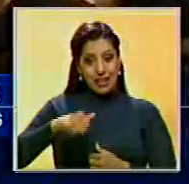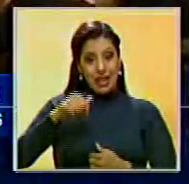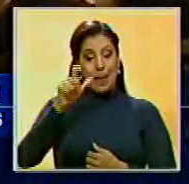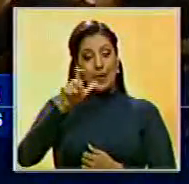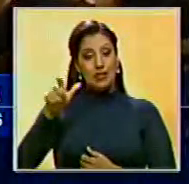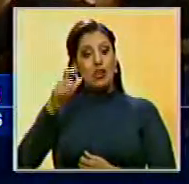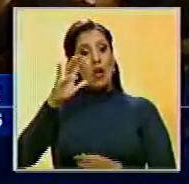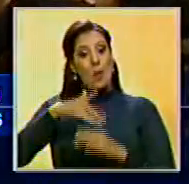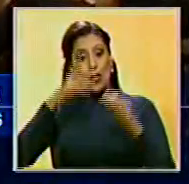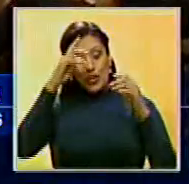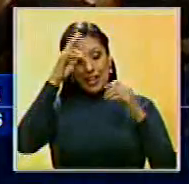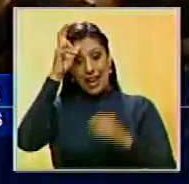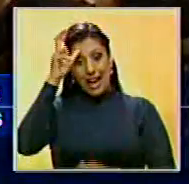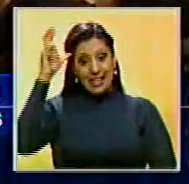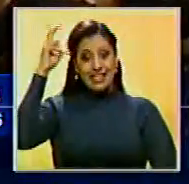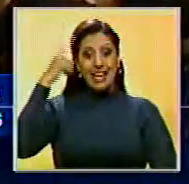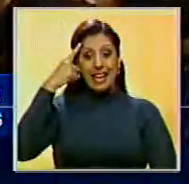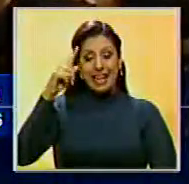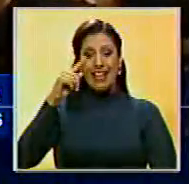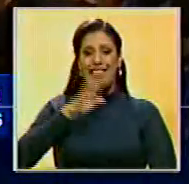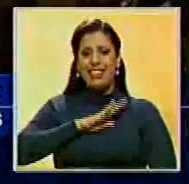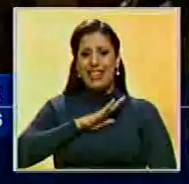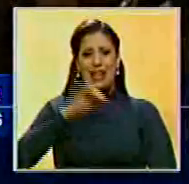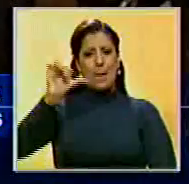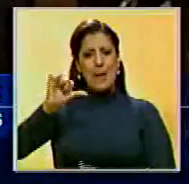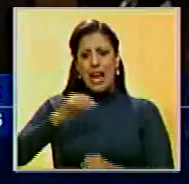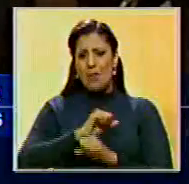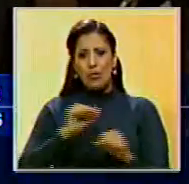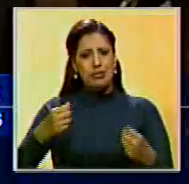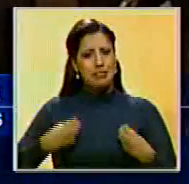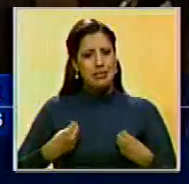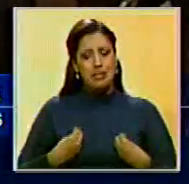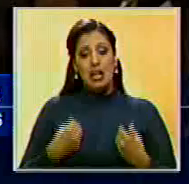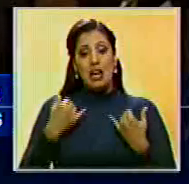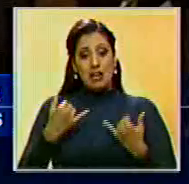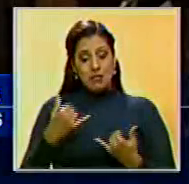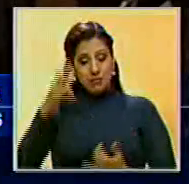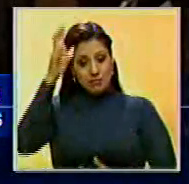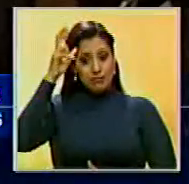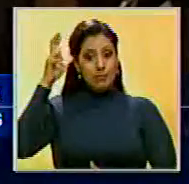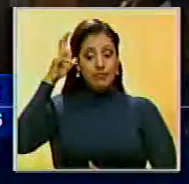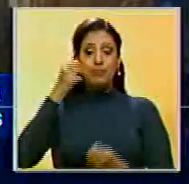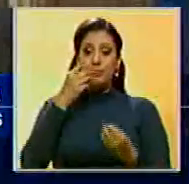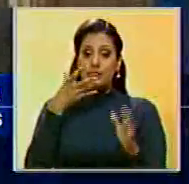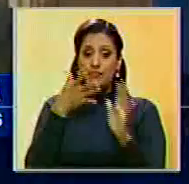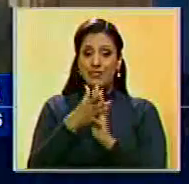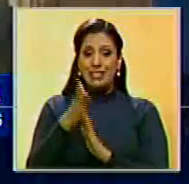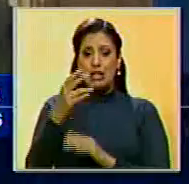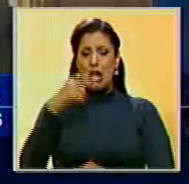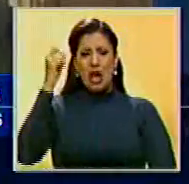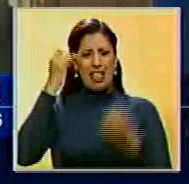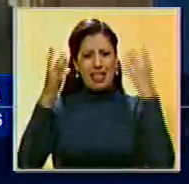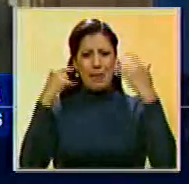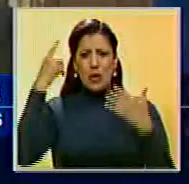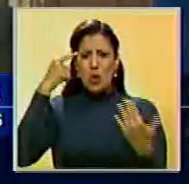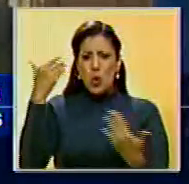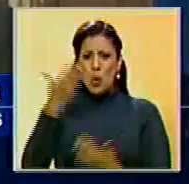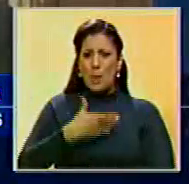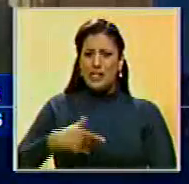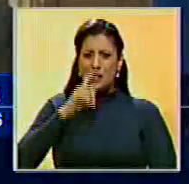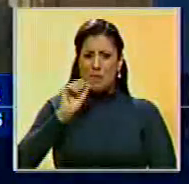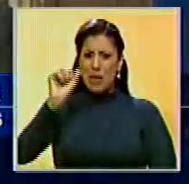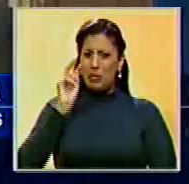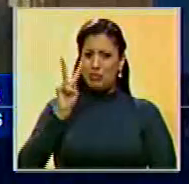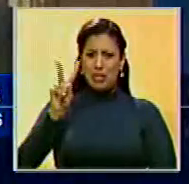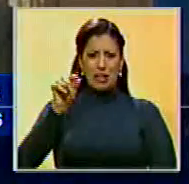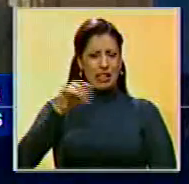a juicio del canciller Margallo están en una condición imposible. El canciller español también calificó de delirantes las declaraciones del presidente de